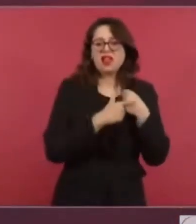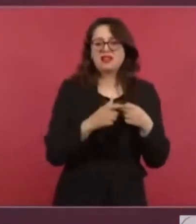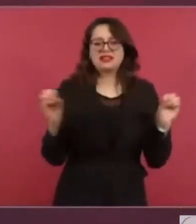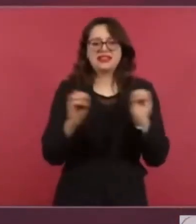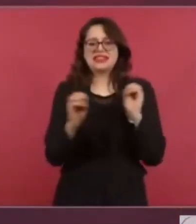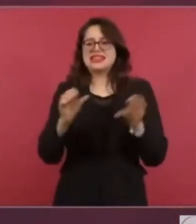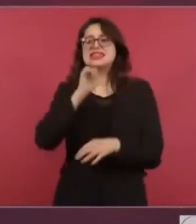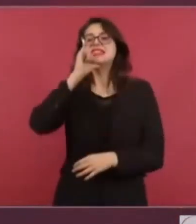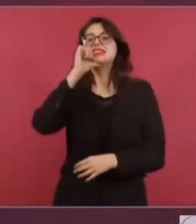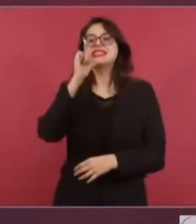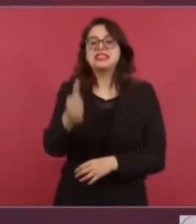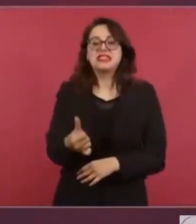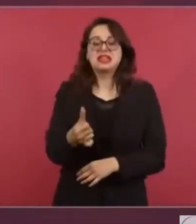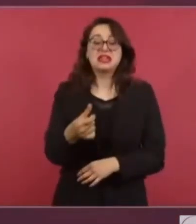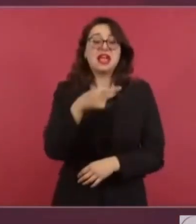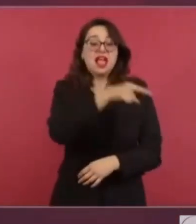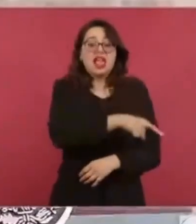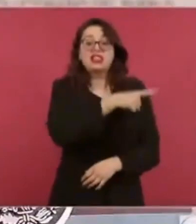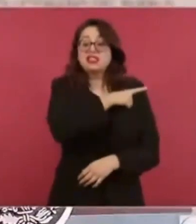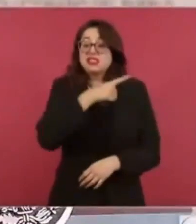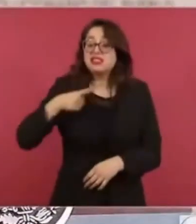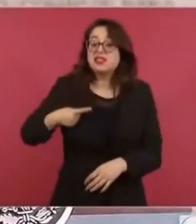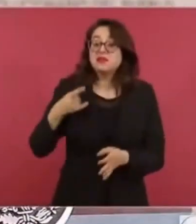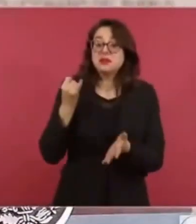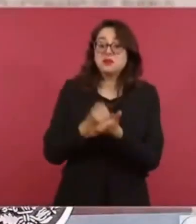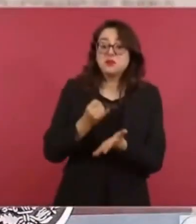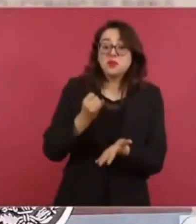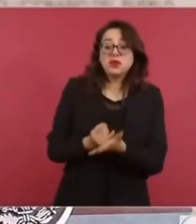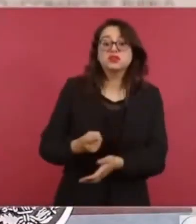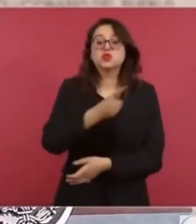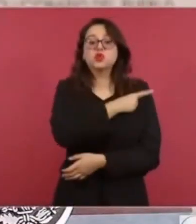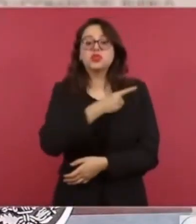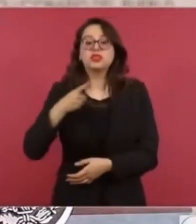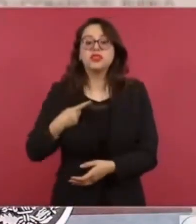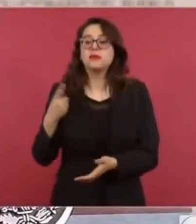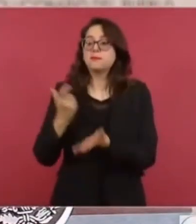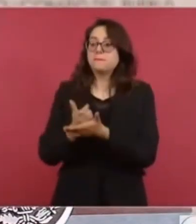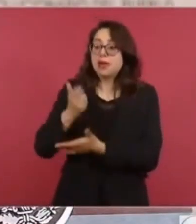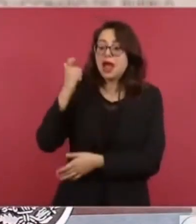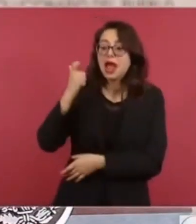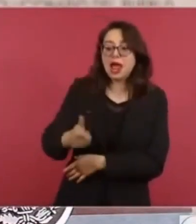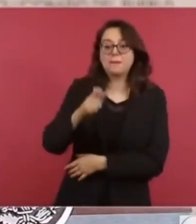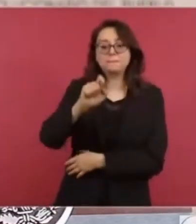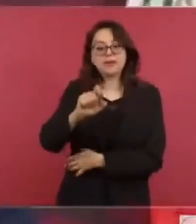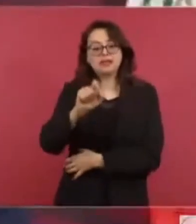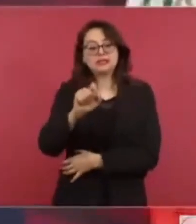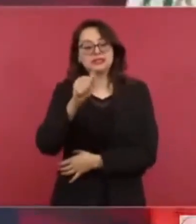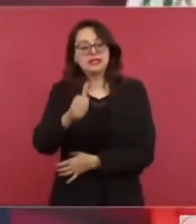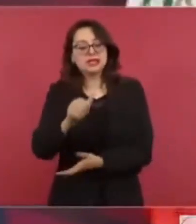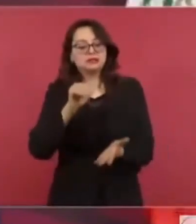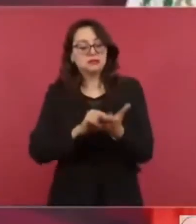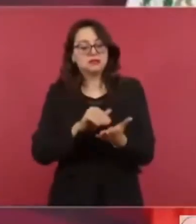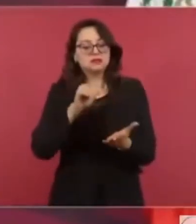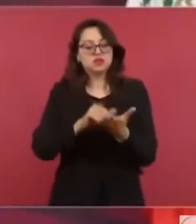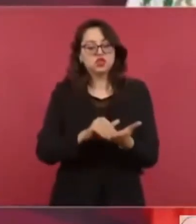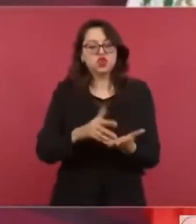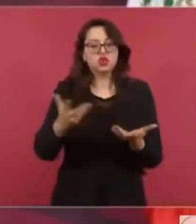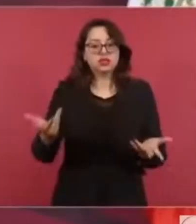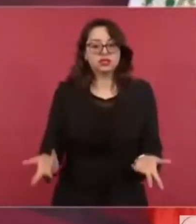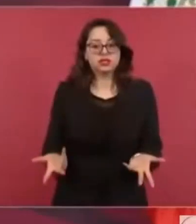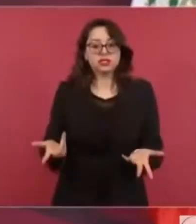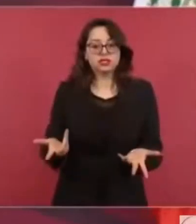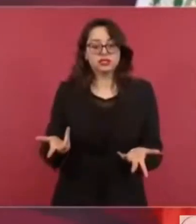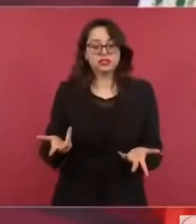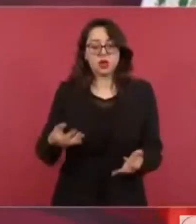Es que hay una deuda de 26 mil millones. La autoridad